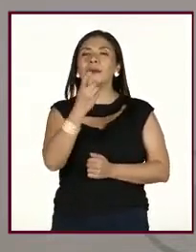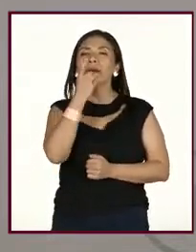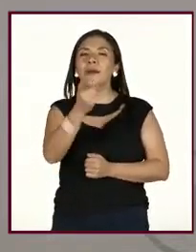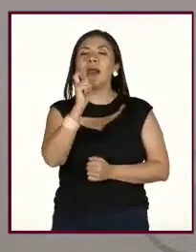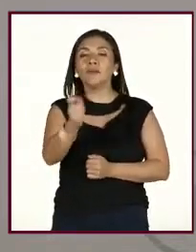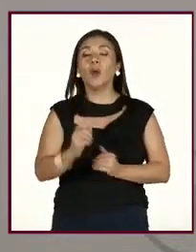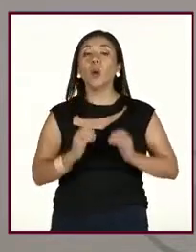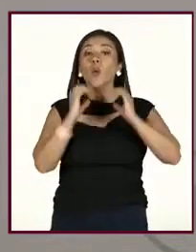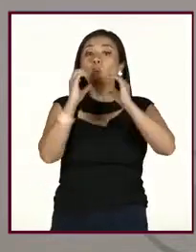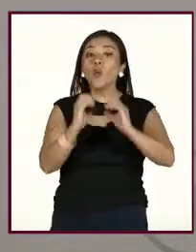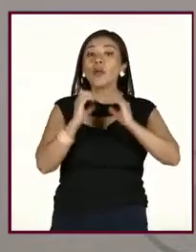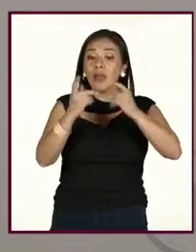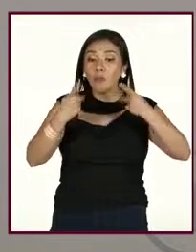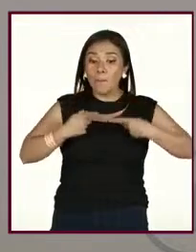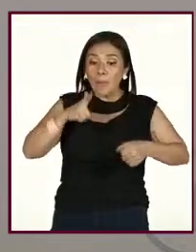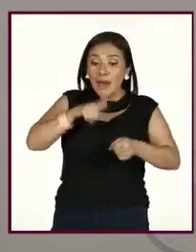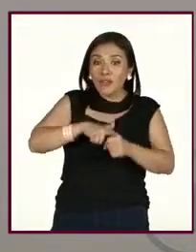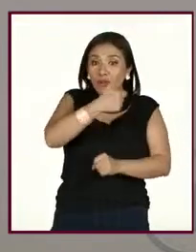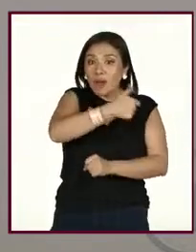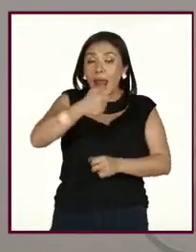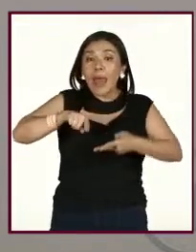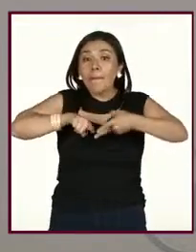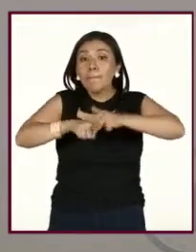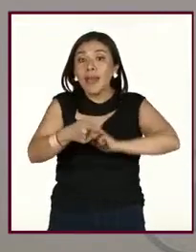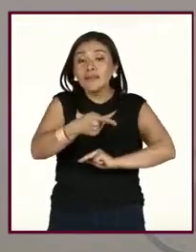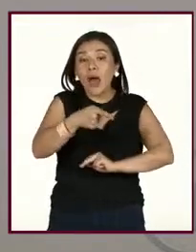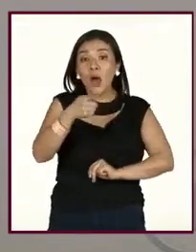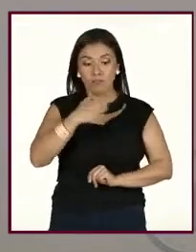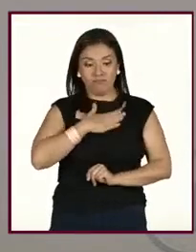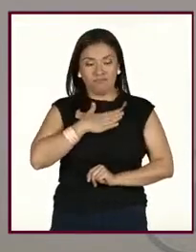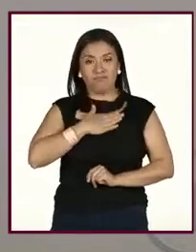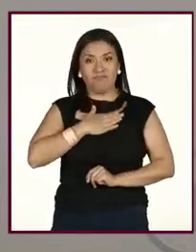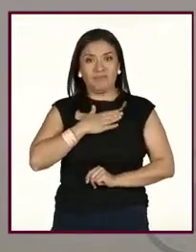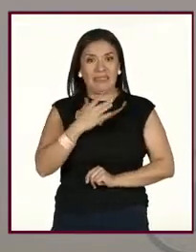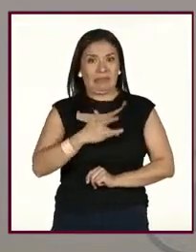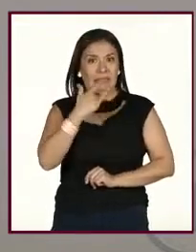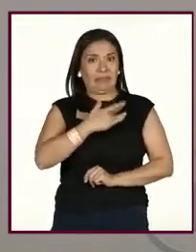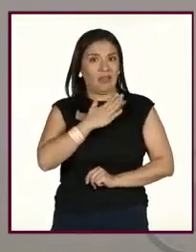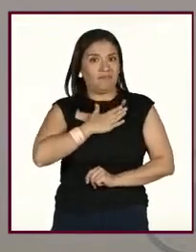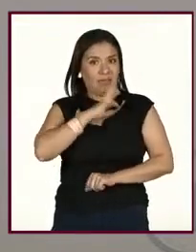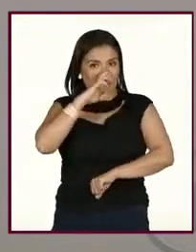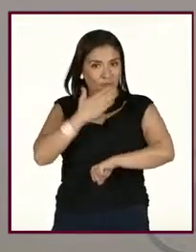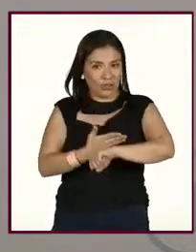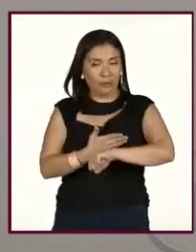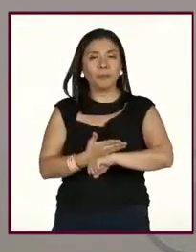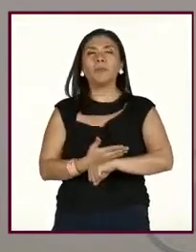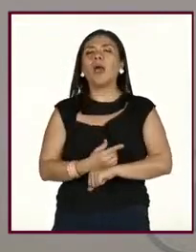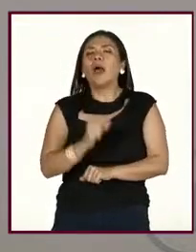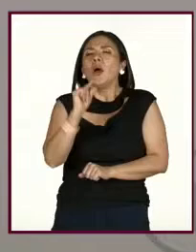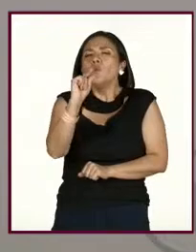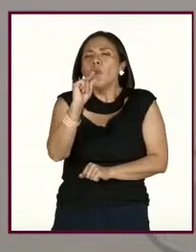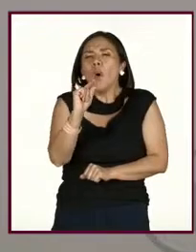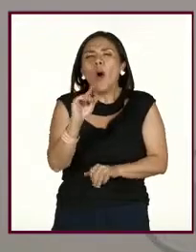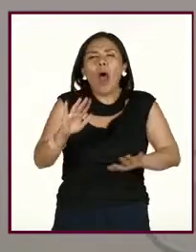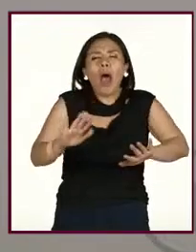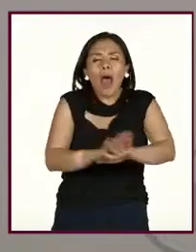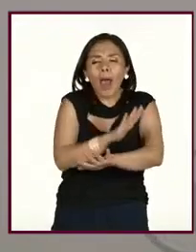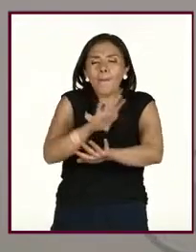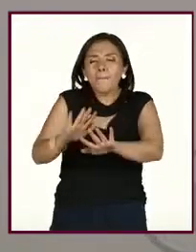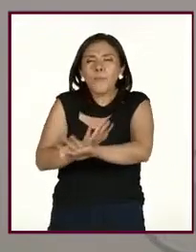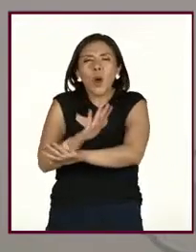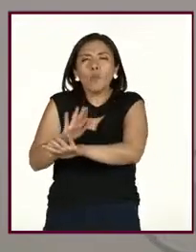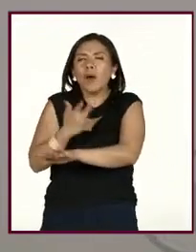el autocuidado empieza por nosotros mismos. Y con pequeños cambios podemos